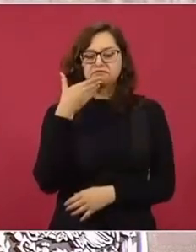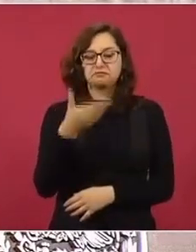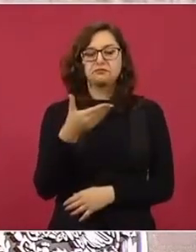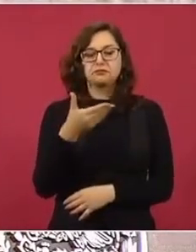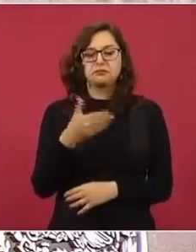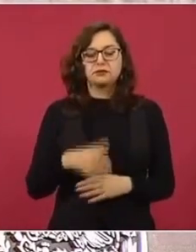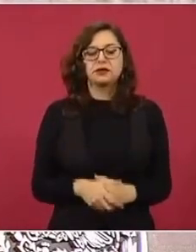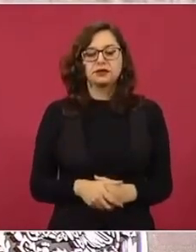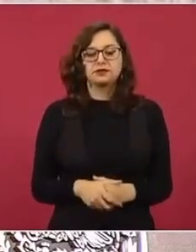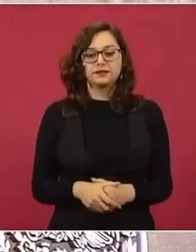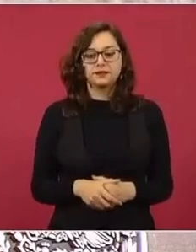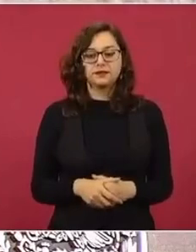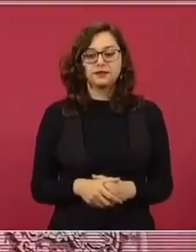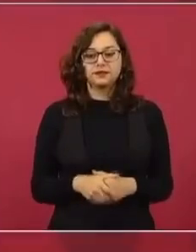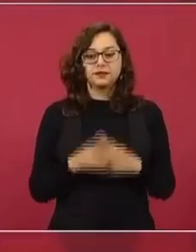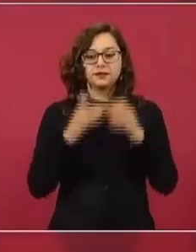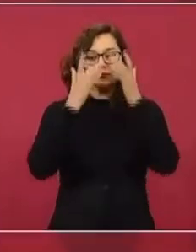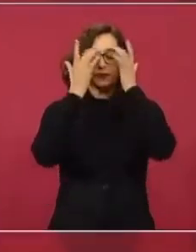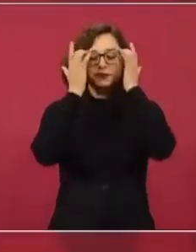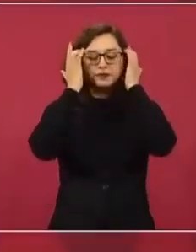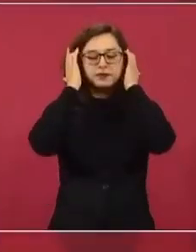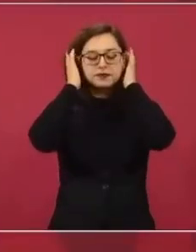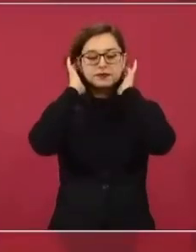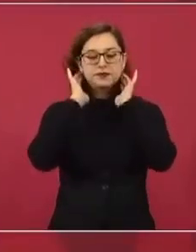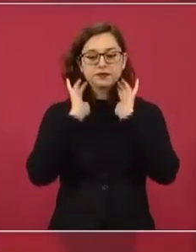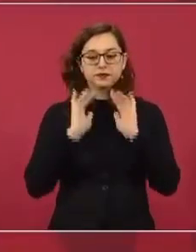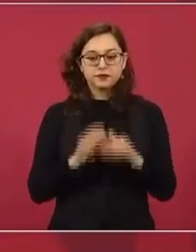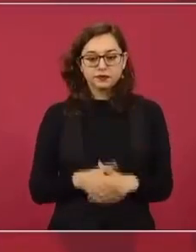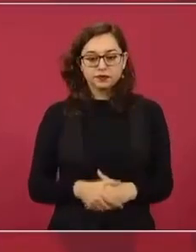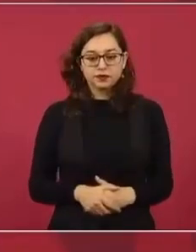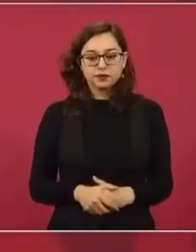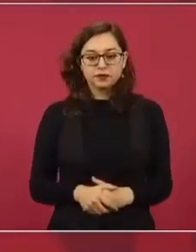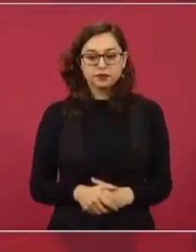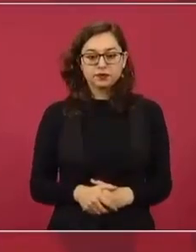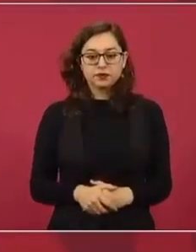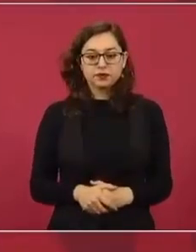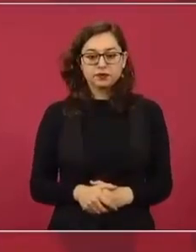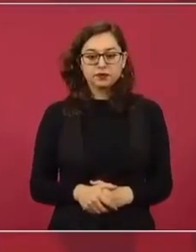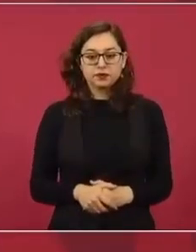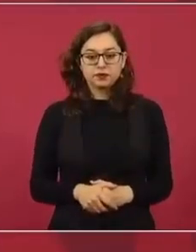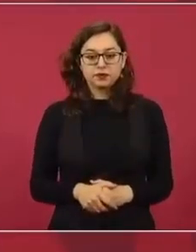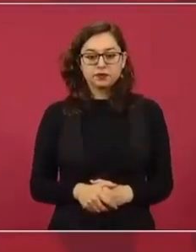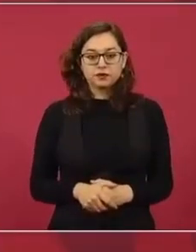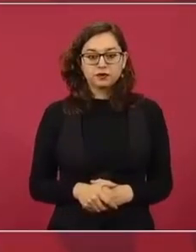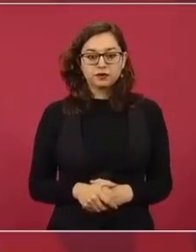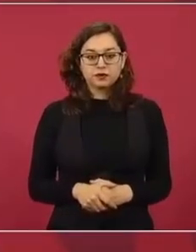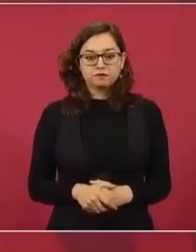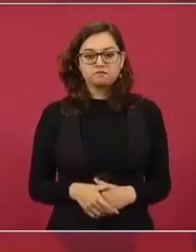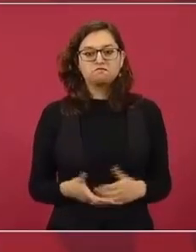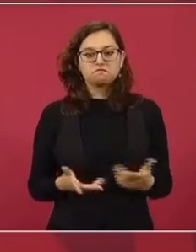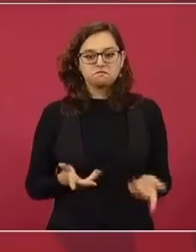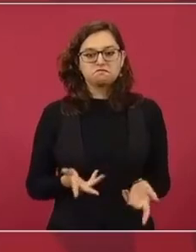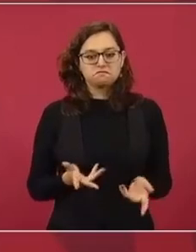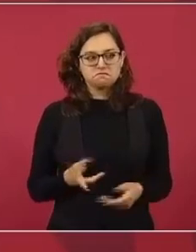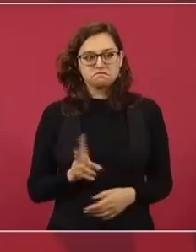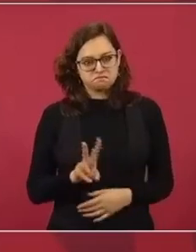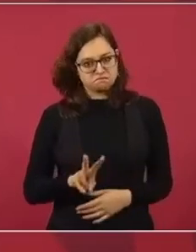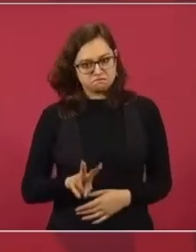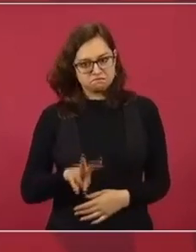es demostrable que esta variante